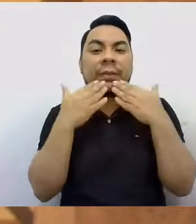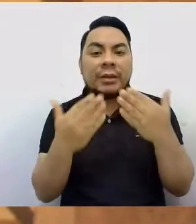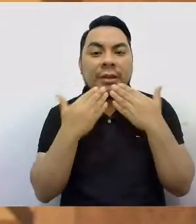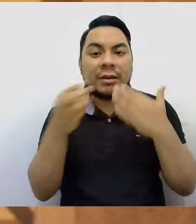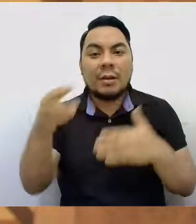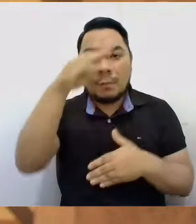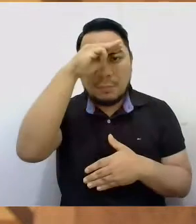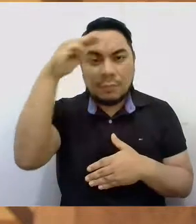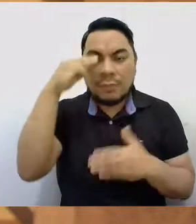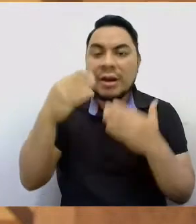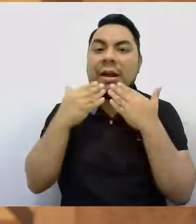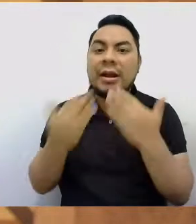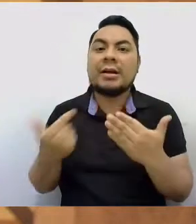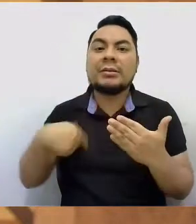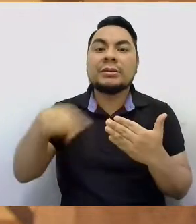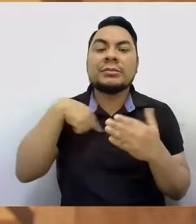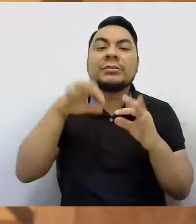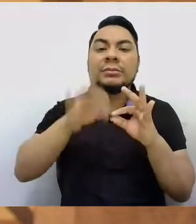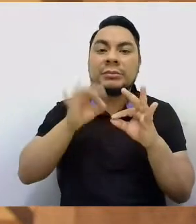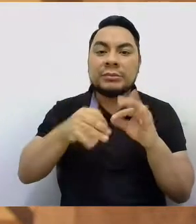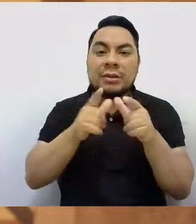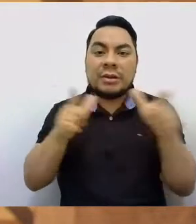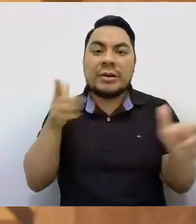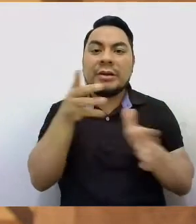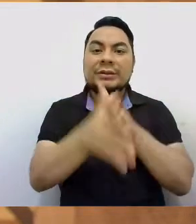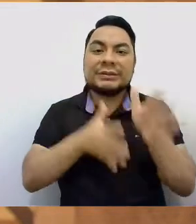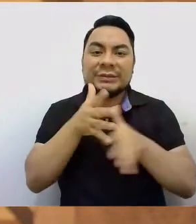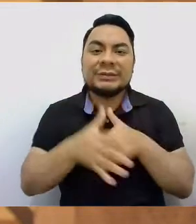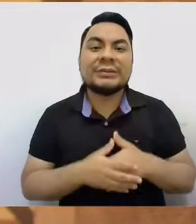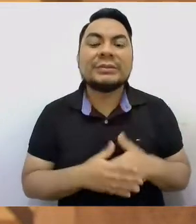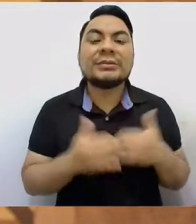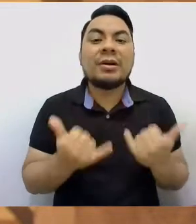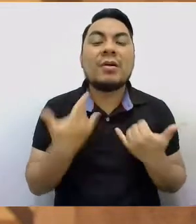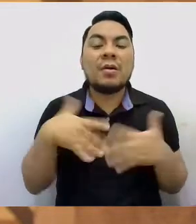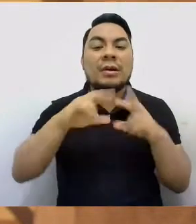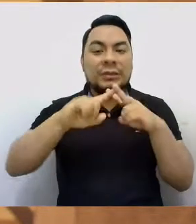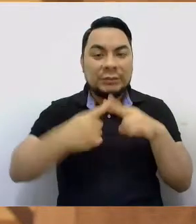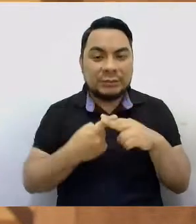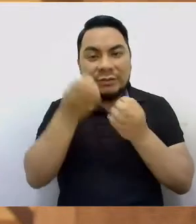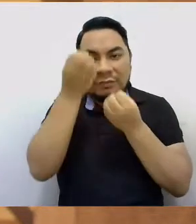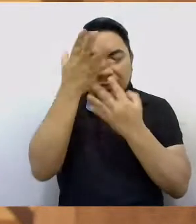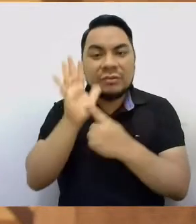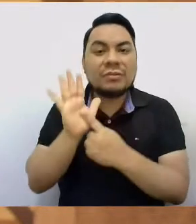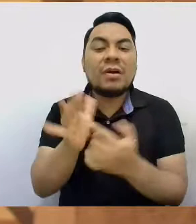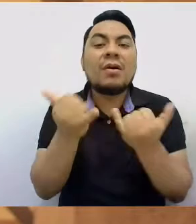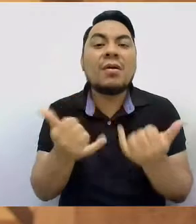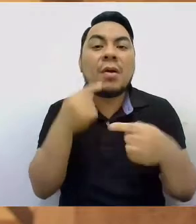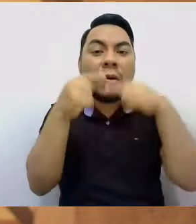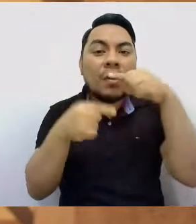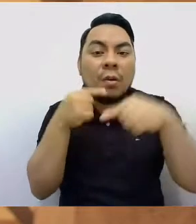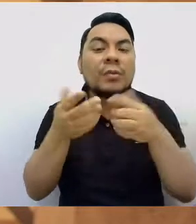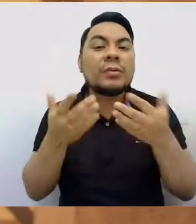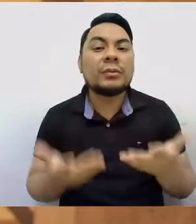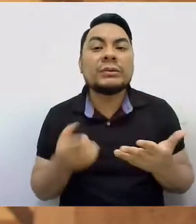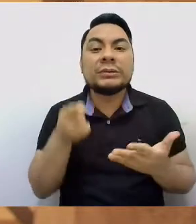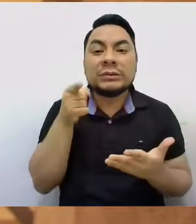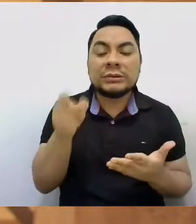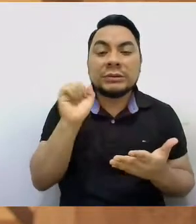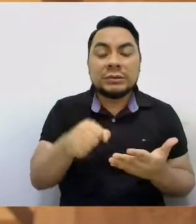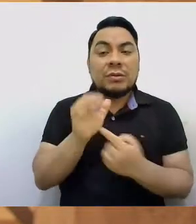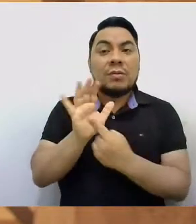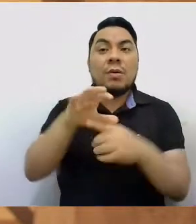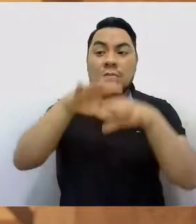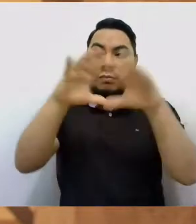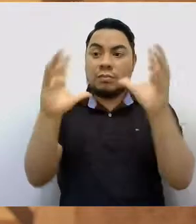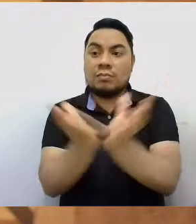y a nuestro intérprete de lenguaje de señas. Vamos a dar inicio a las informaciones de hoy contándoles que, a propósito del Día Mundial del Folclor,